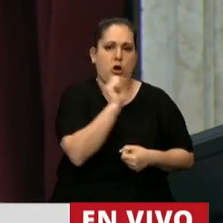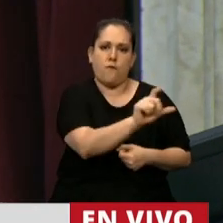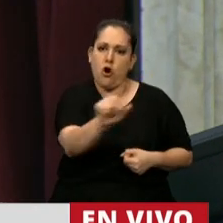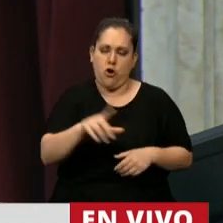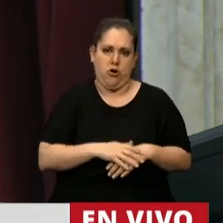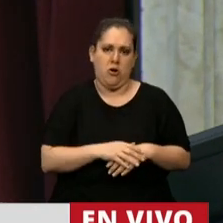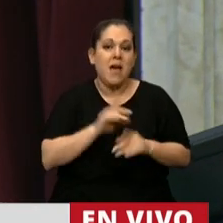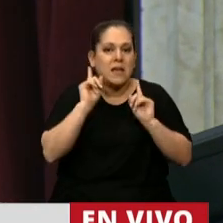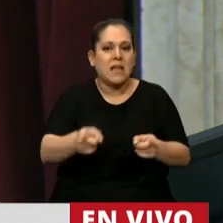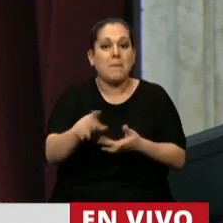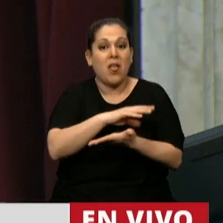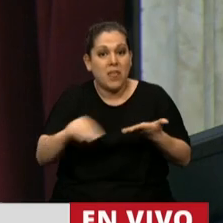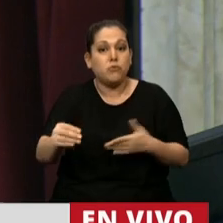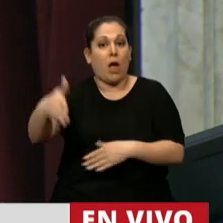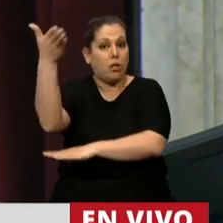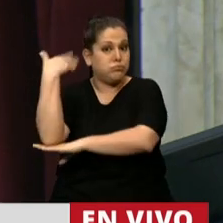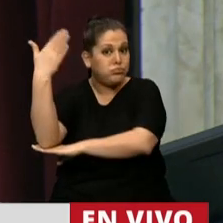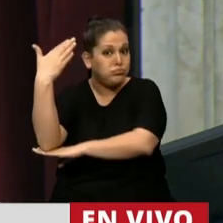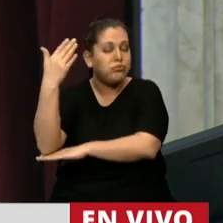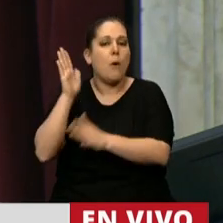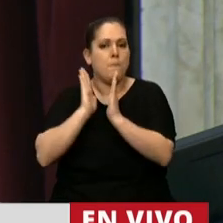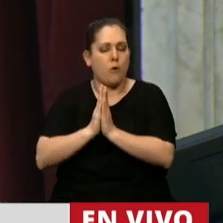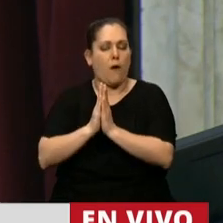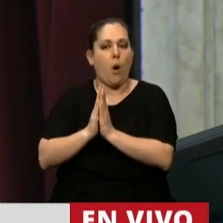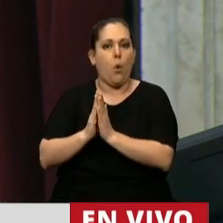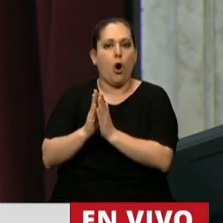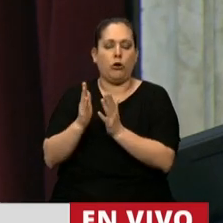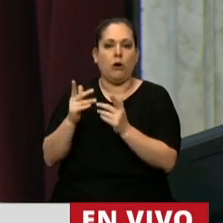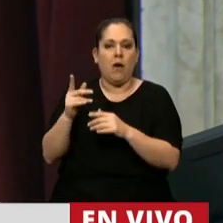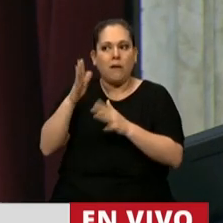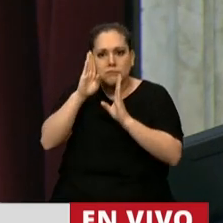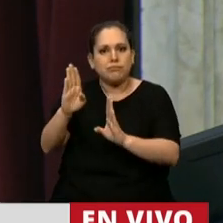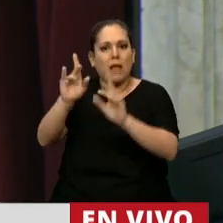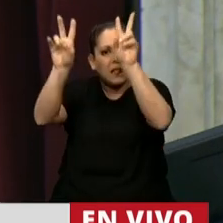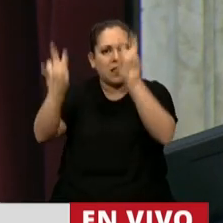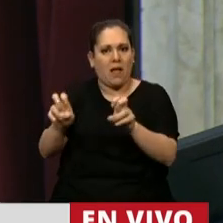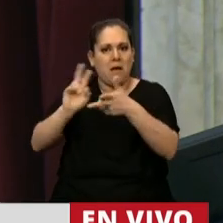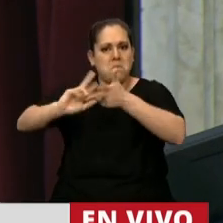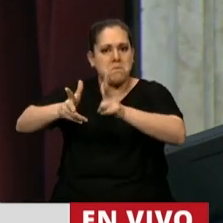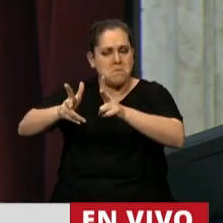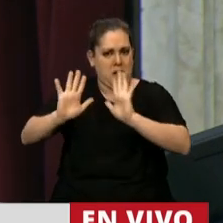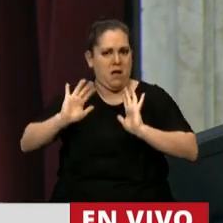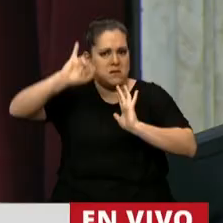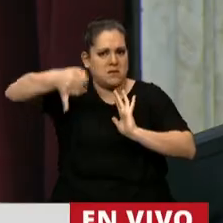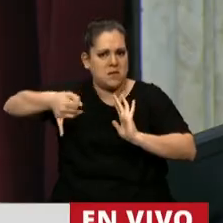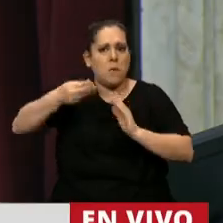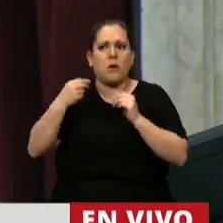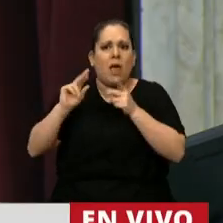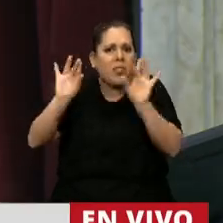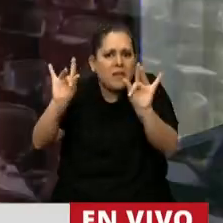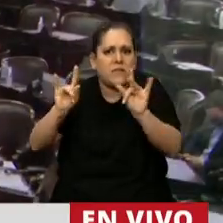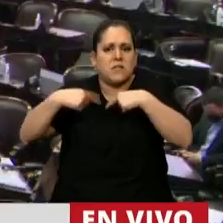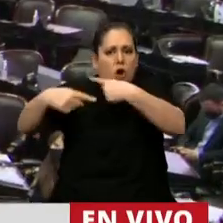Y le voy a pedir a los diputados que están en uso de la palabra, que por favor nos ajustemos al tema, si no se hace muy difícil seguir el debate